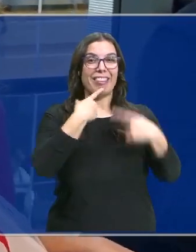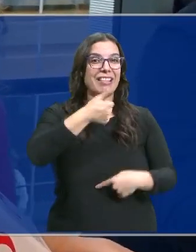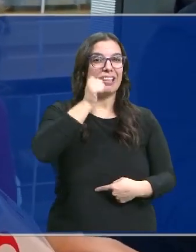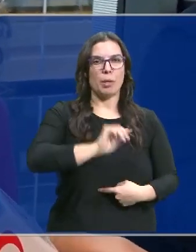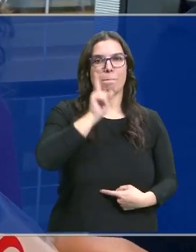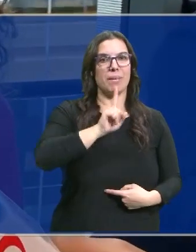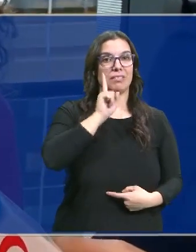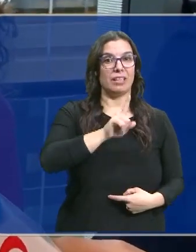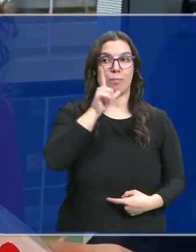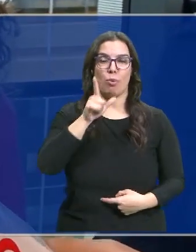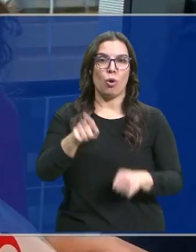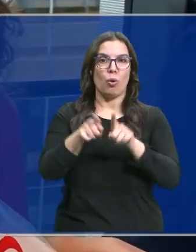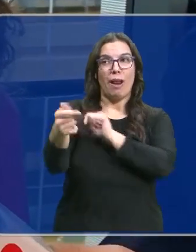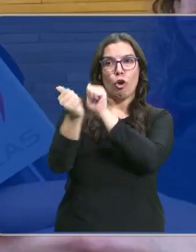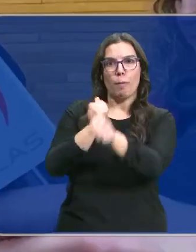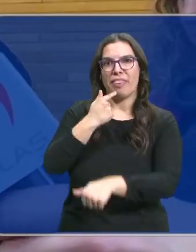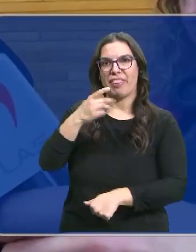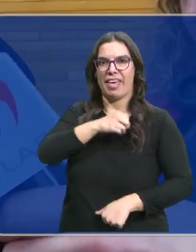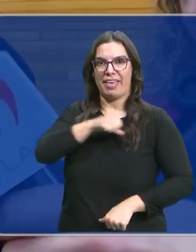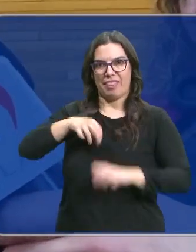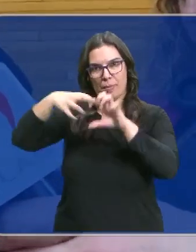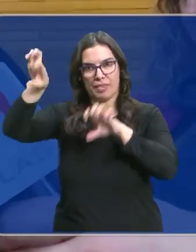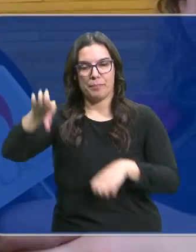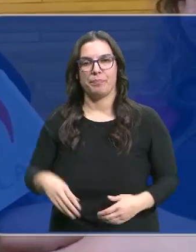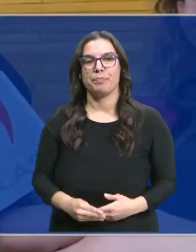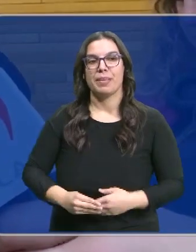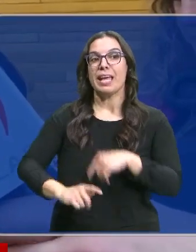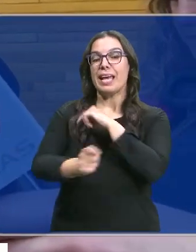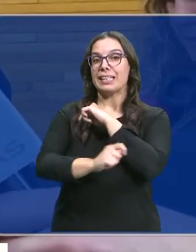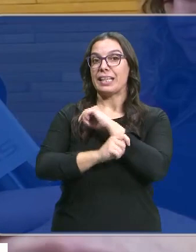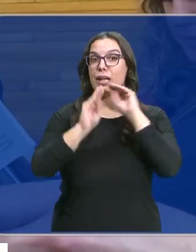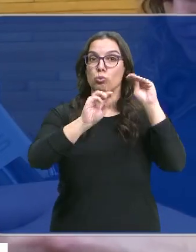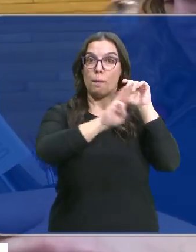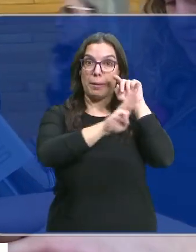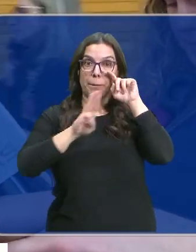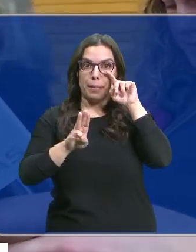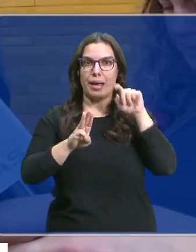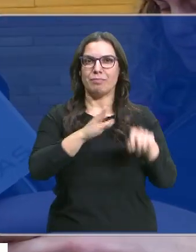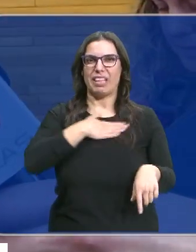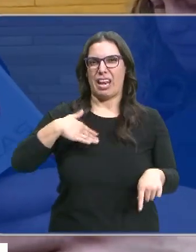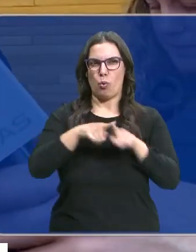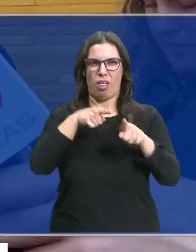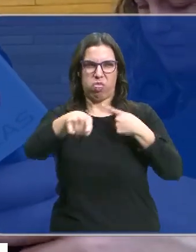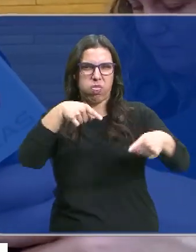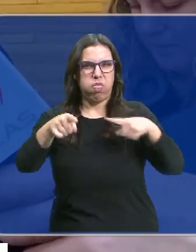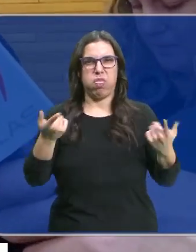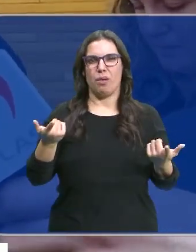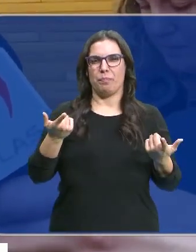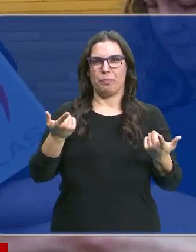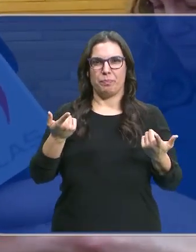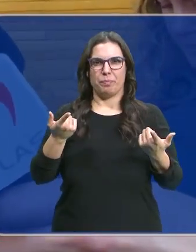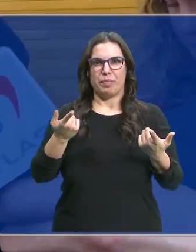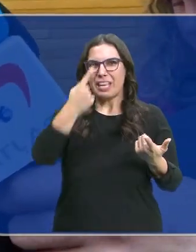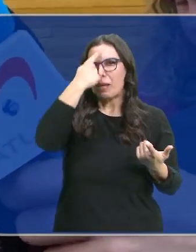Sánchez, que ha comprado el falso relato del independentismo. Frente a la estrategia del Partido Popular de embarrar y de